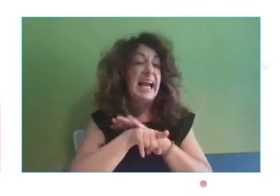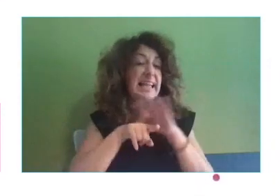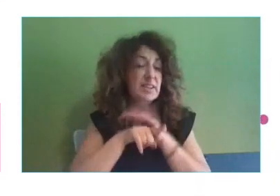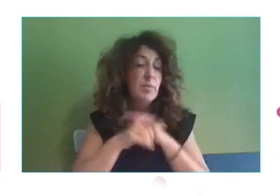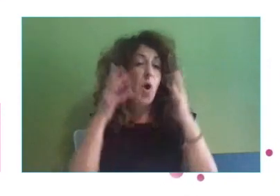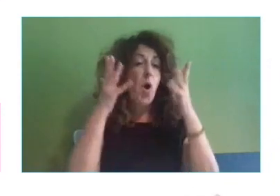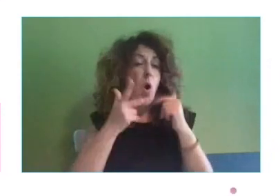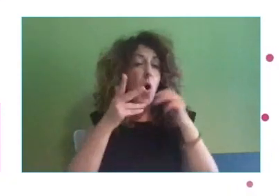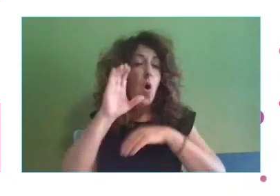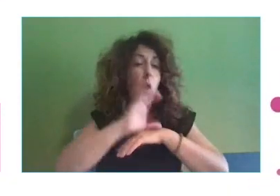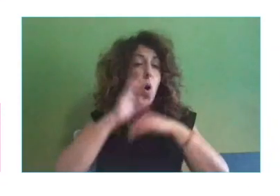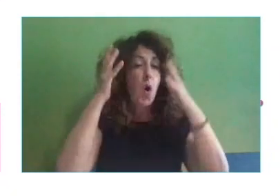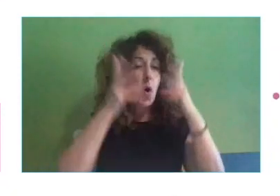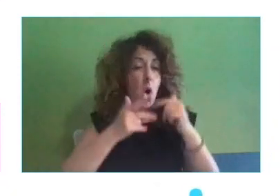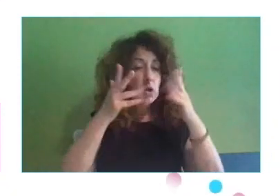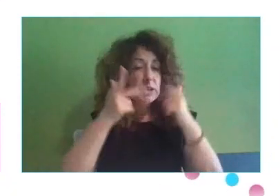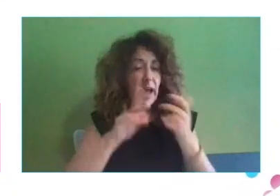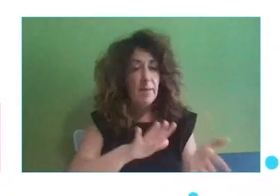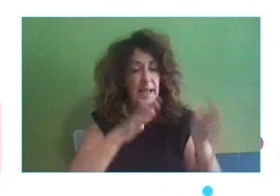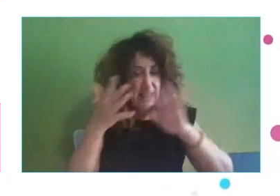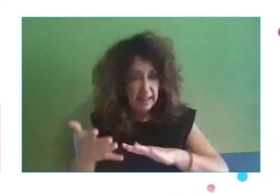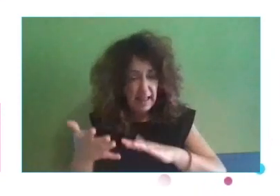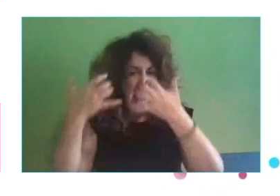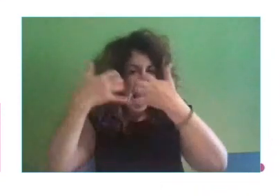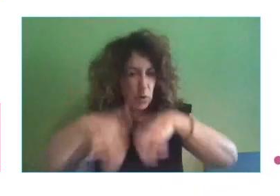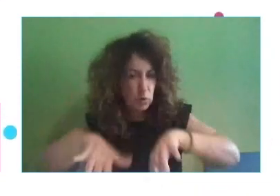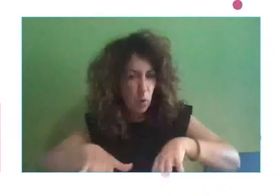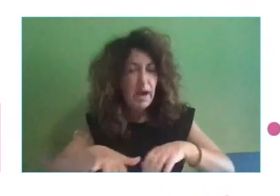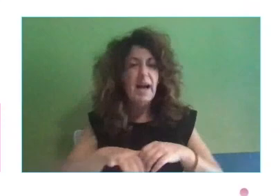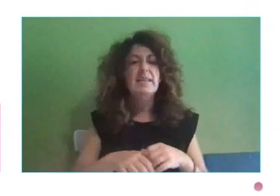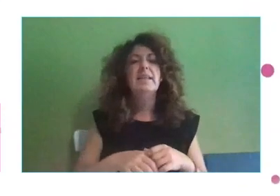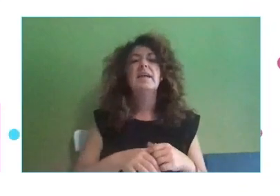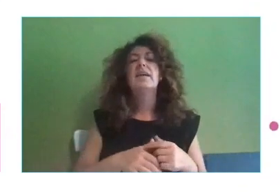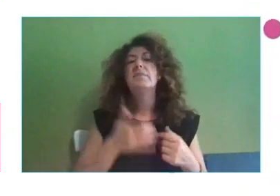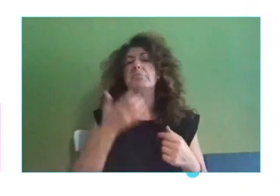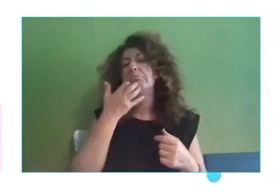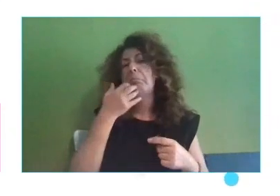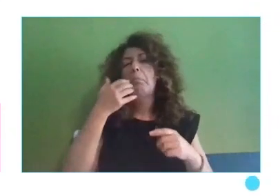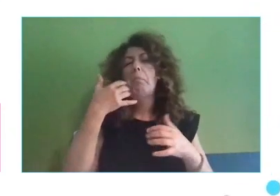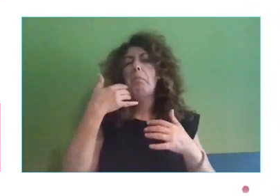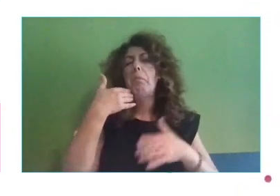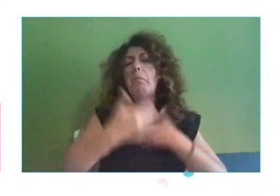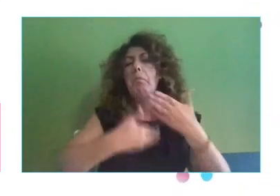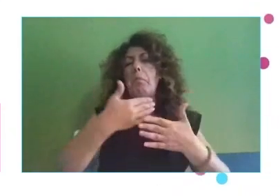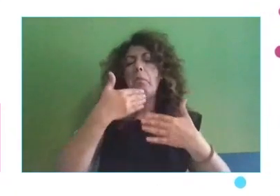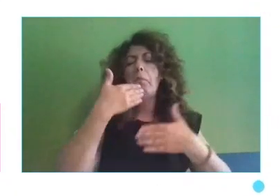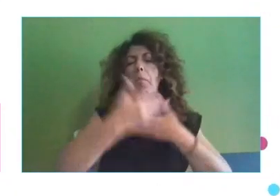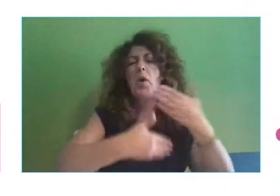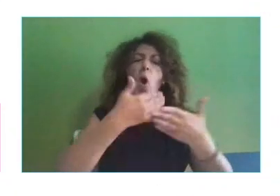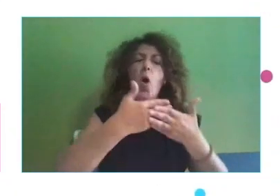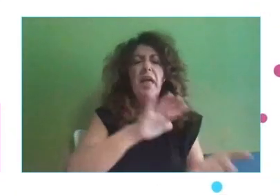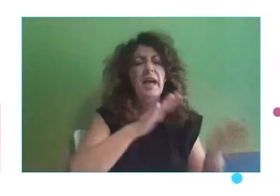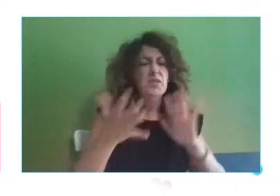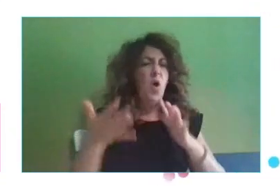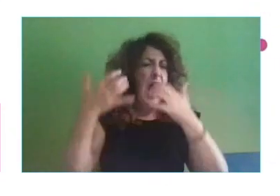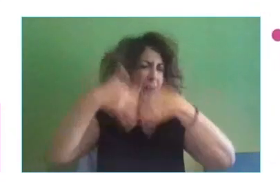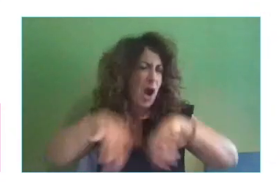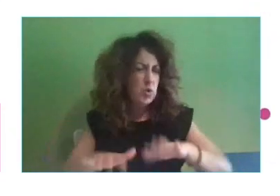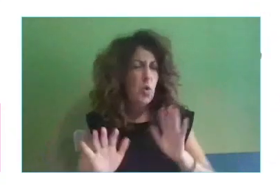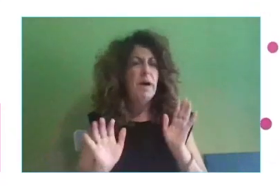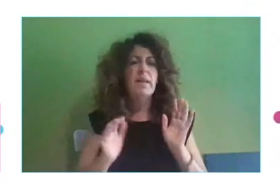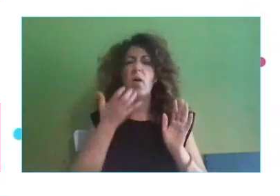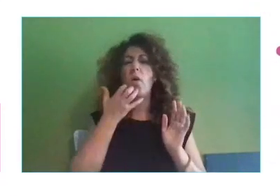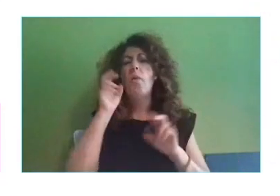más automática o automatizar algunos de los procesos que tenemos, para eso, utilizando herramientas